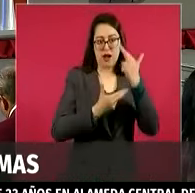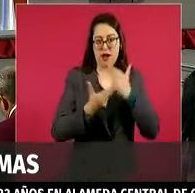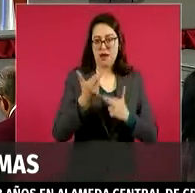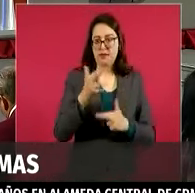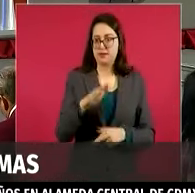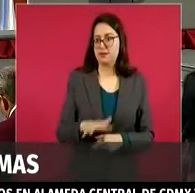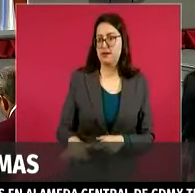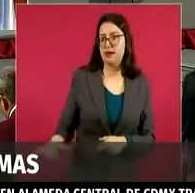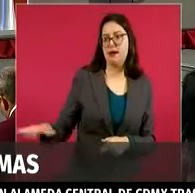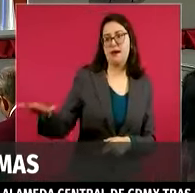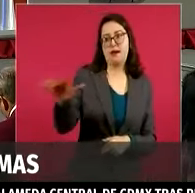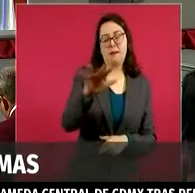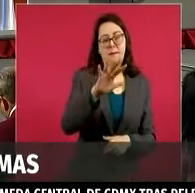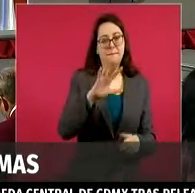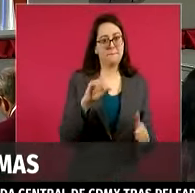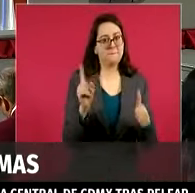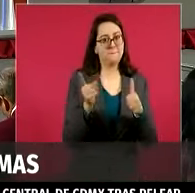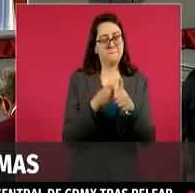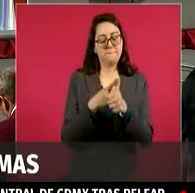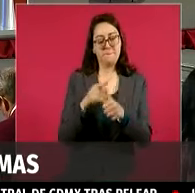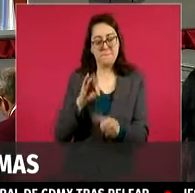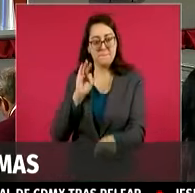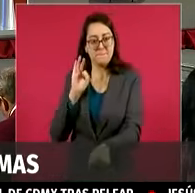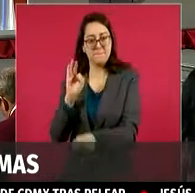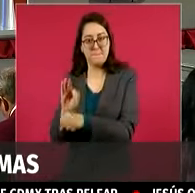funcionales a diversos...